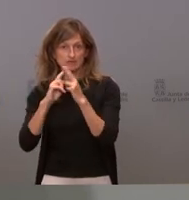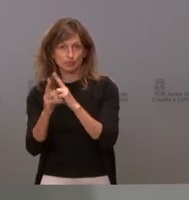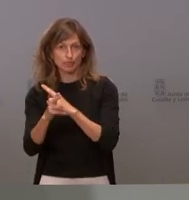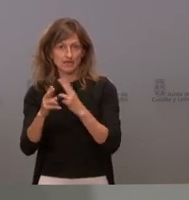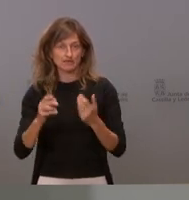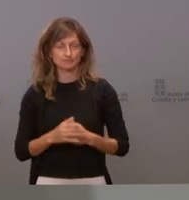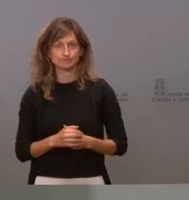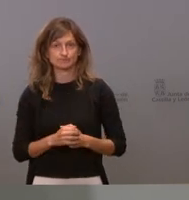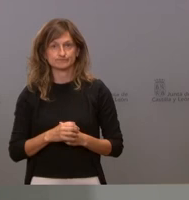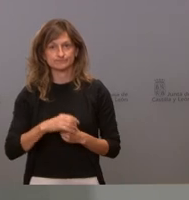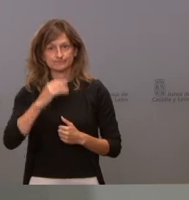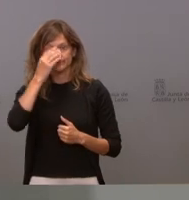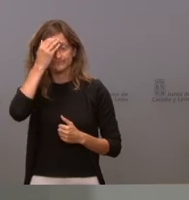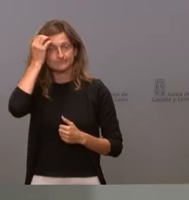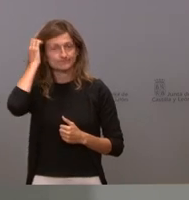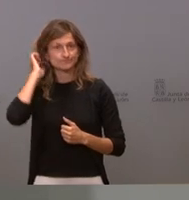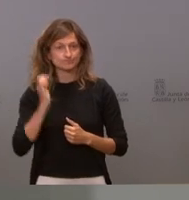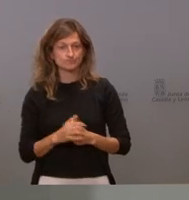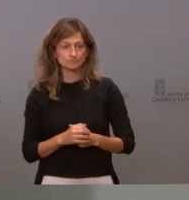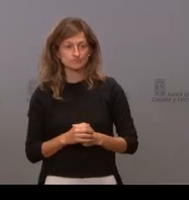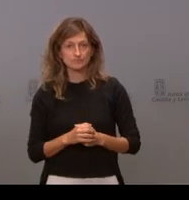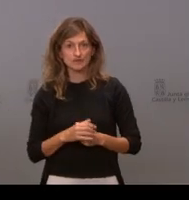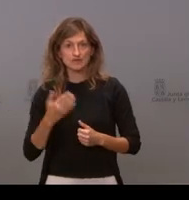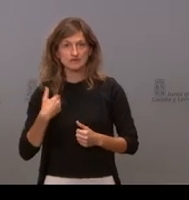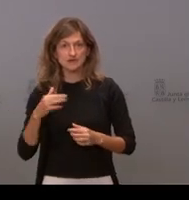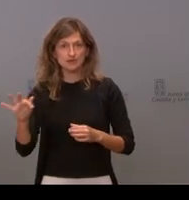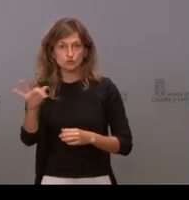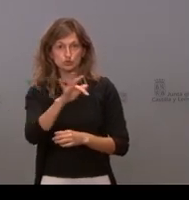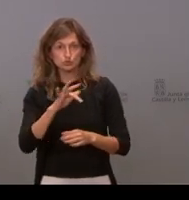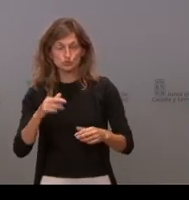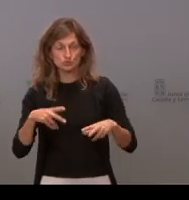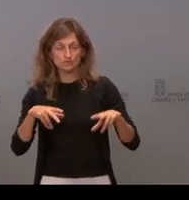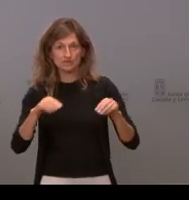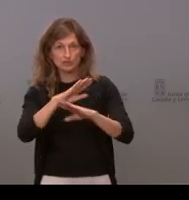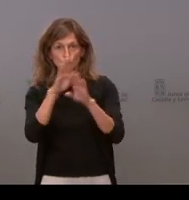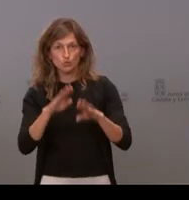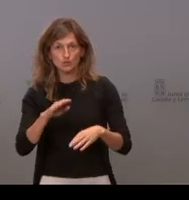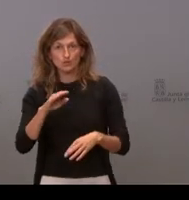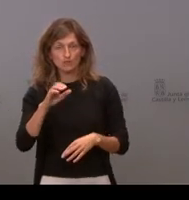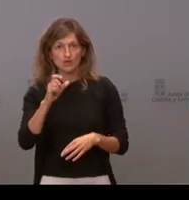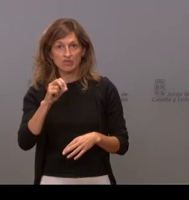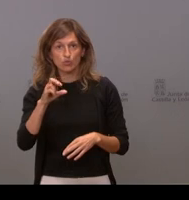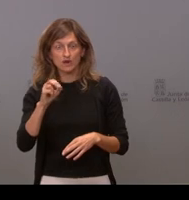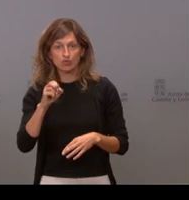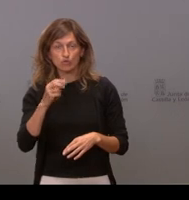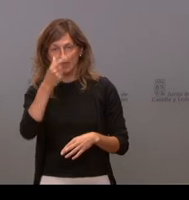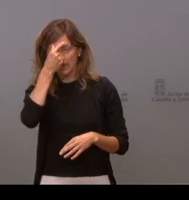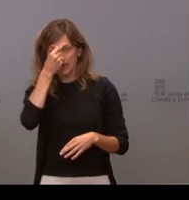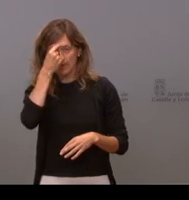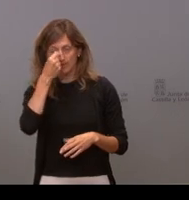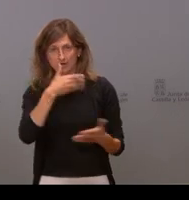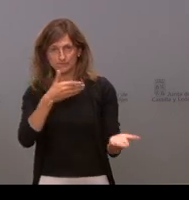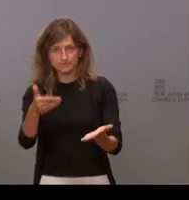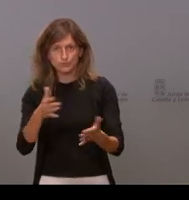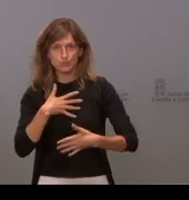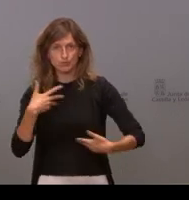a ese asunto pues cerramos este turno de preguntas con Eduardo Canta la Piedra del diario de Ávila Eduardo cuando